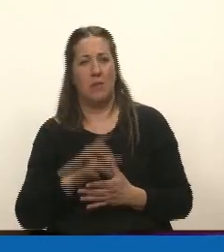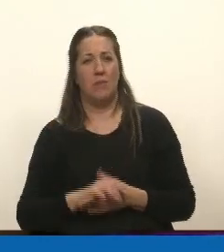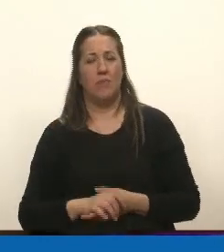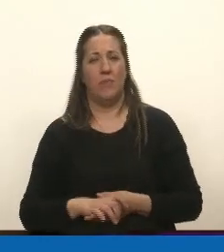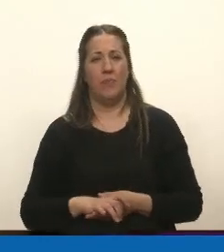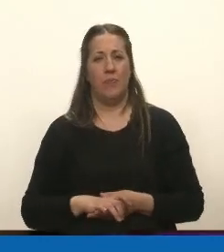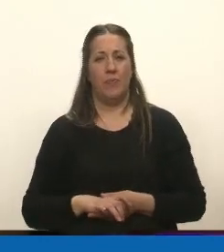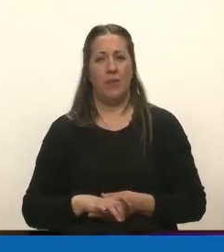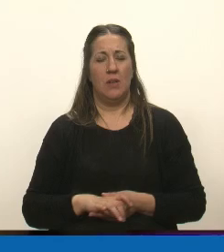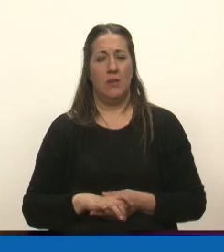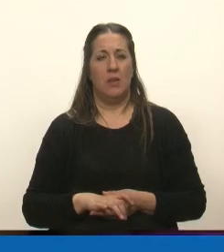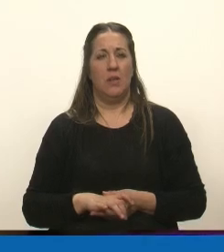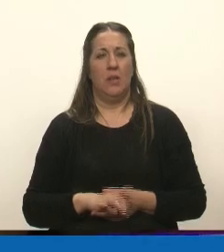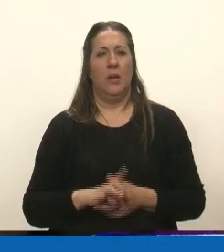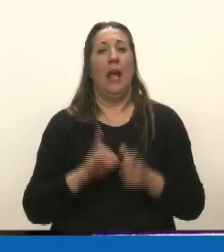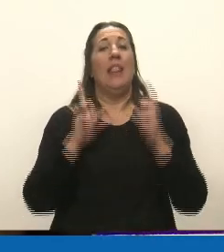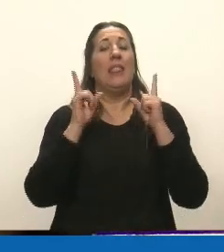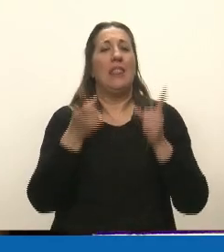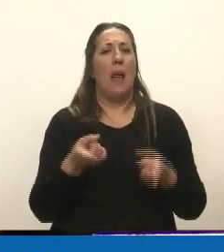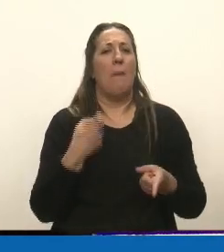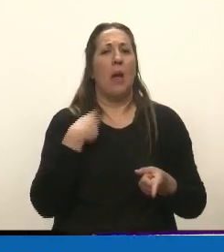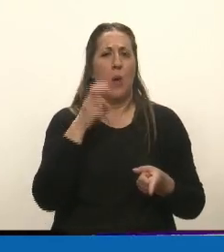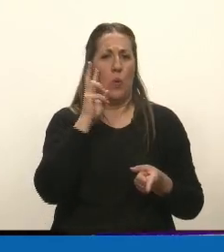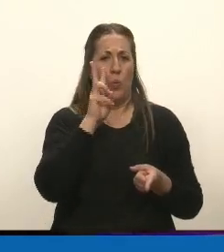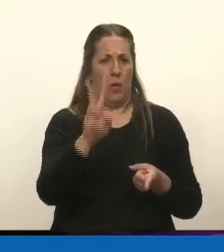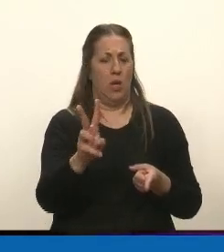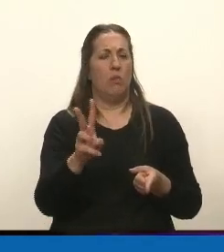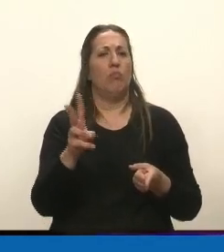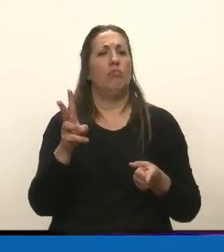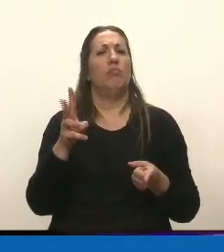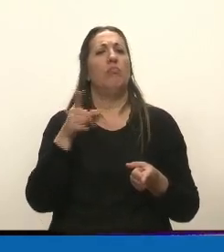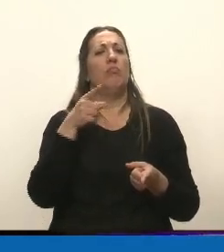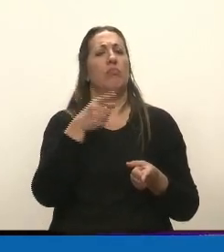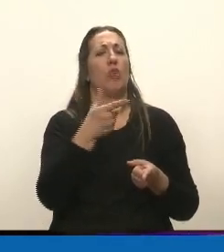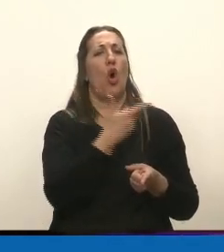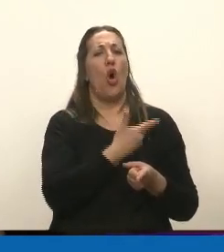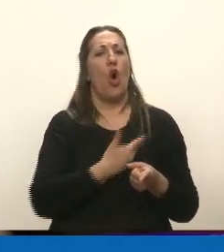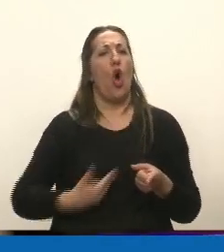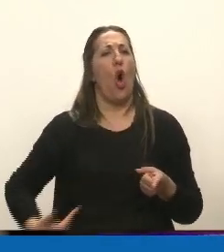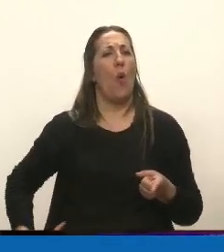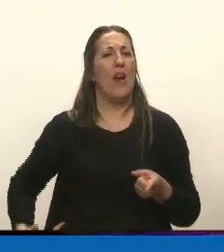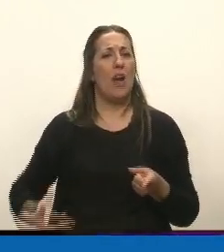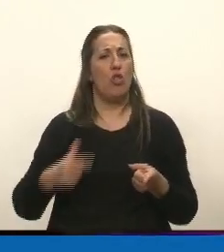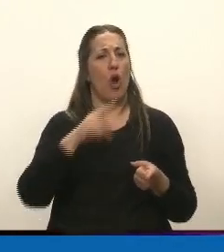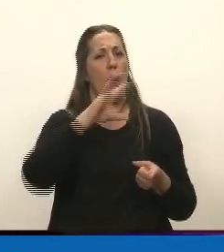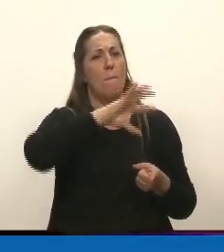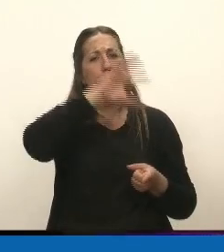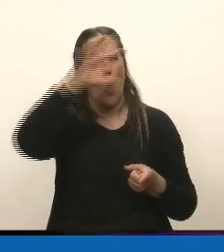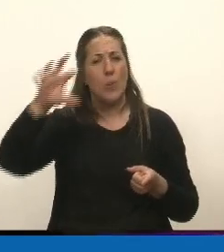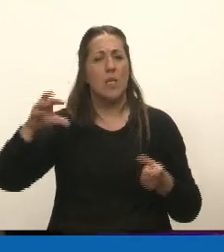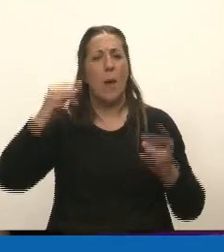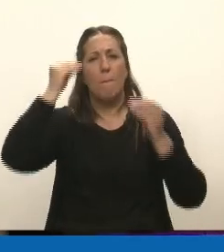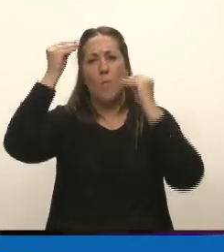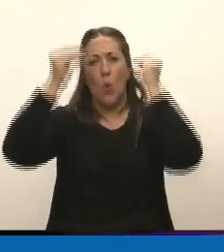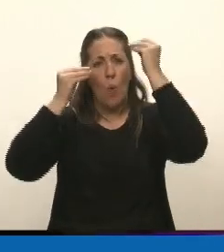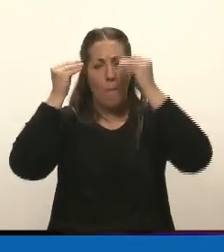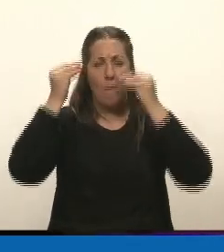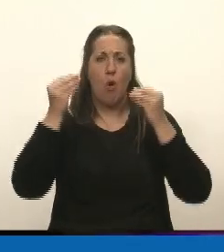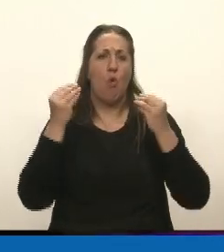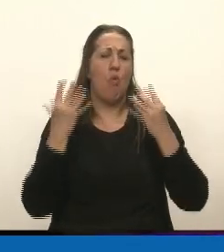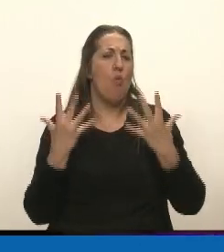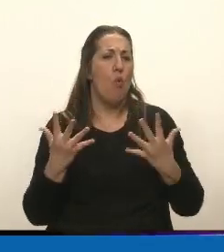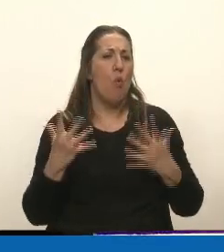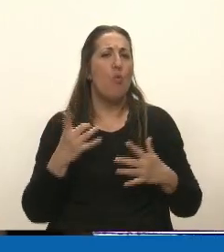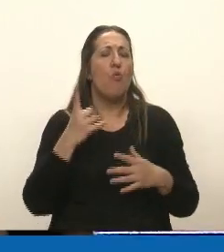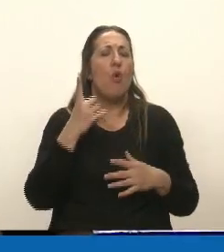También vi una alta preocupación por parte de los gobernadores. Es lógico, los gobernadores necesitan recuperar